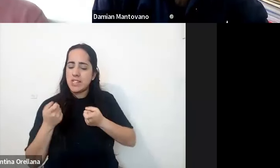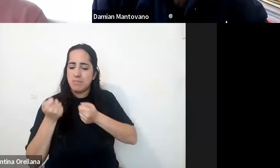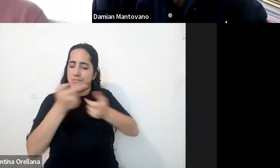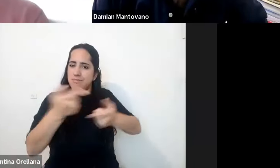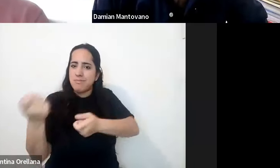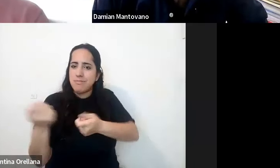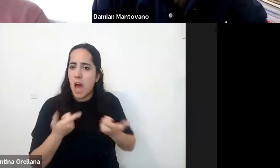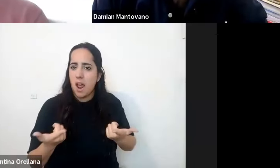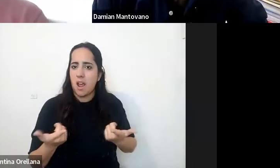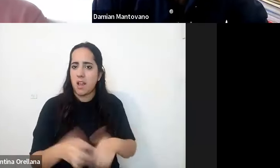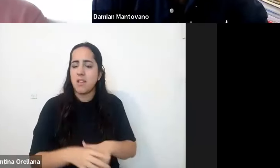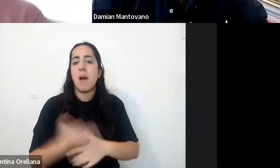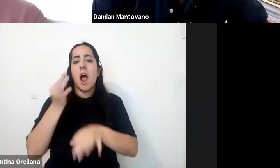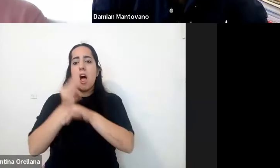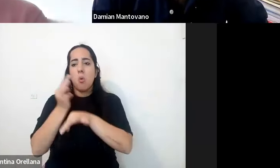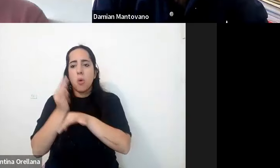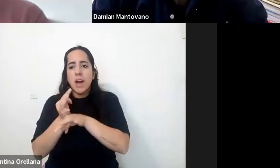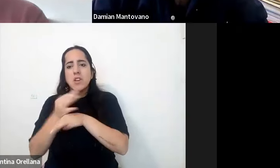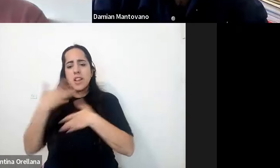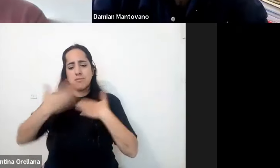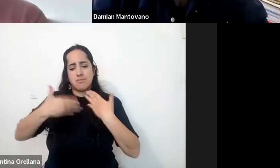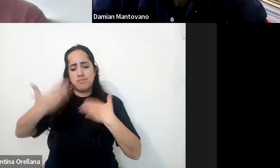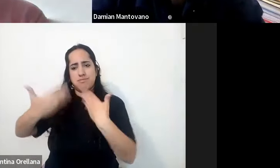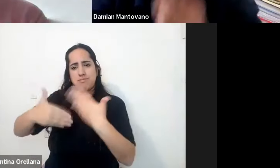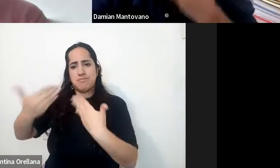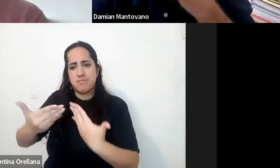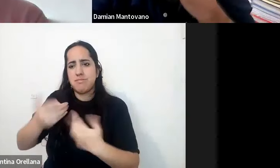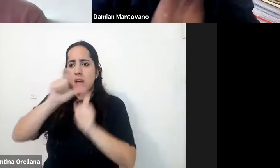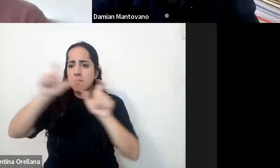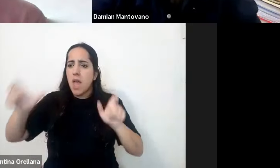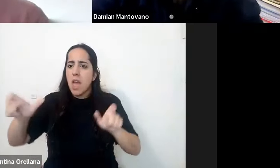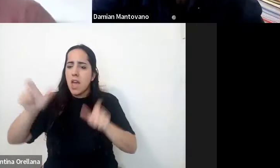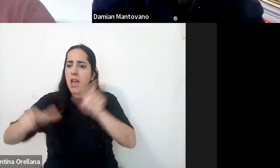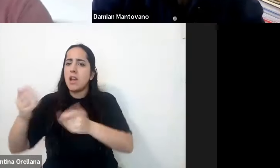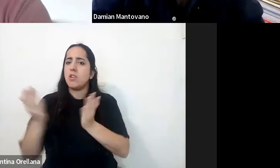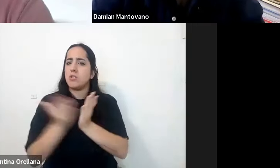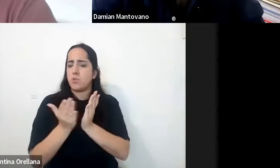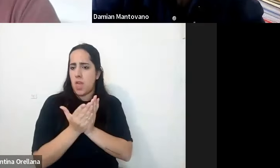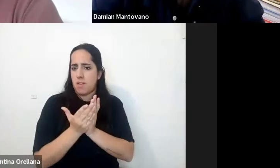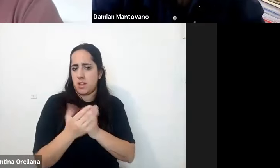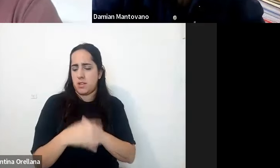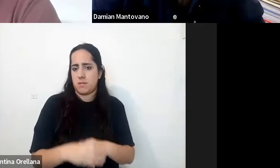la educación y la transición educativa de los estudiantes en el sistema educativo